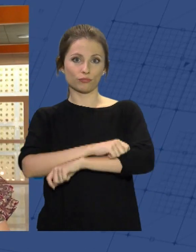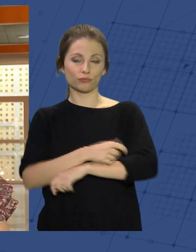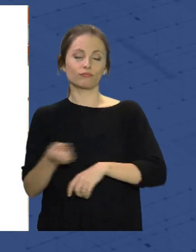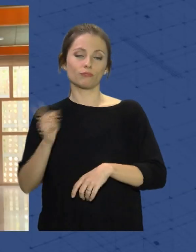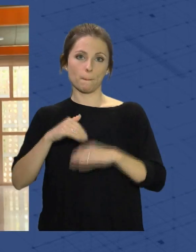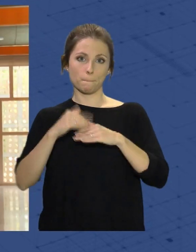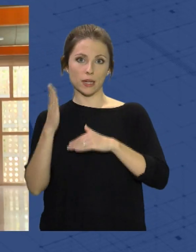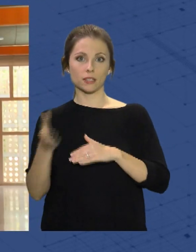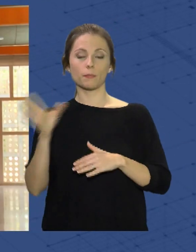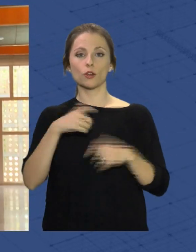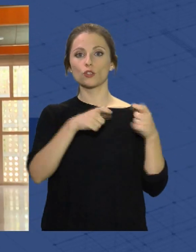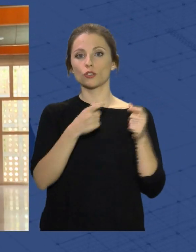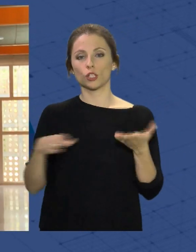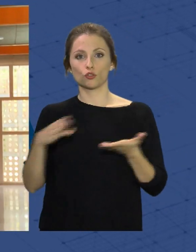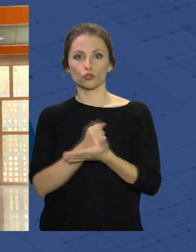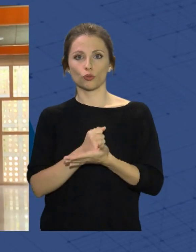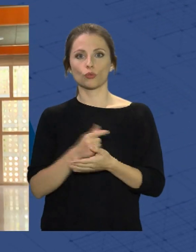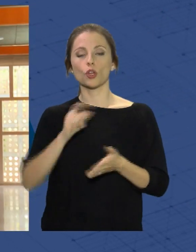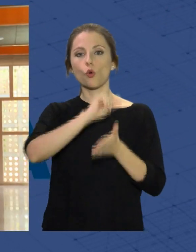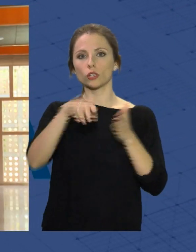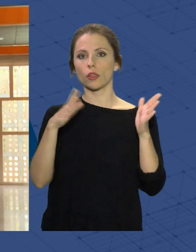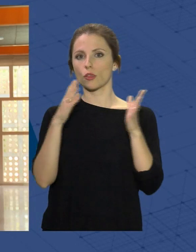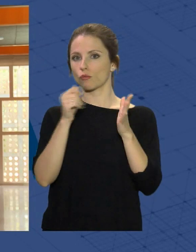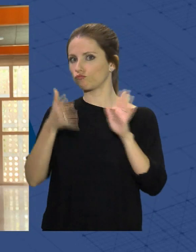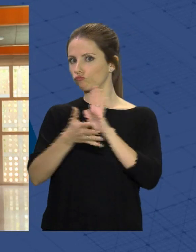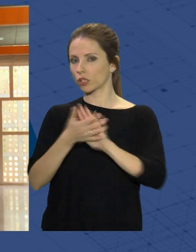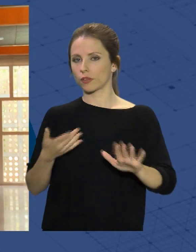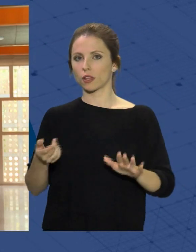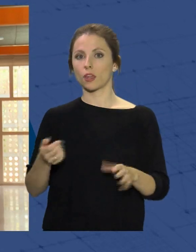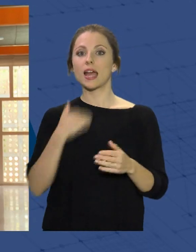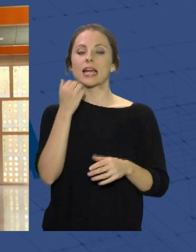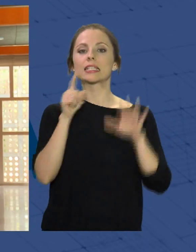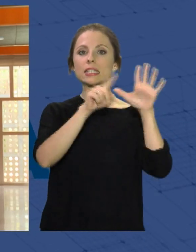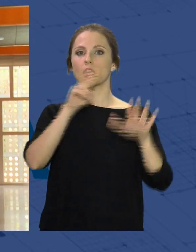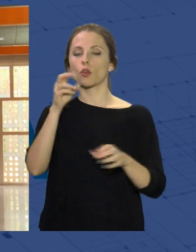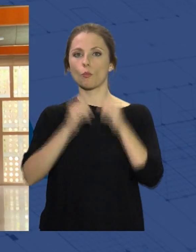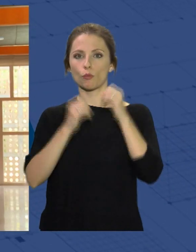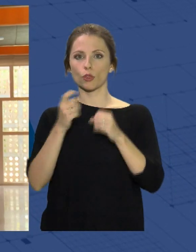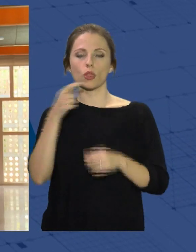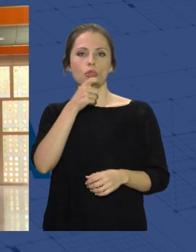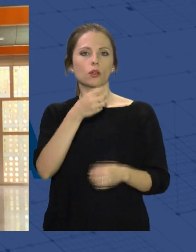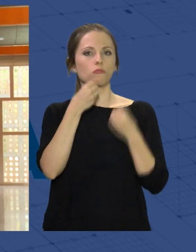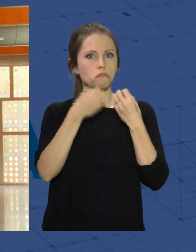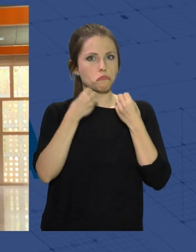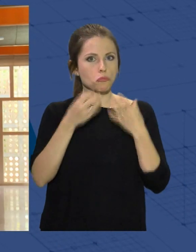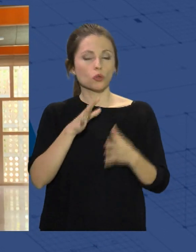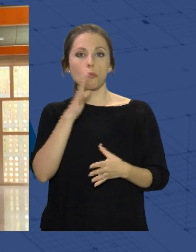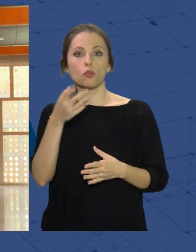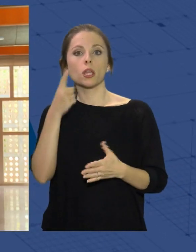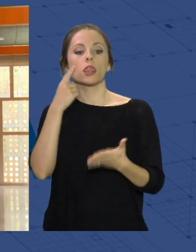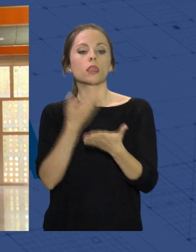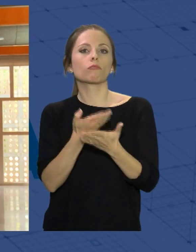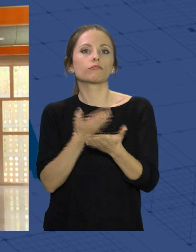los sectores y contratación indefinida. Estamos casi en un 62% y es un dato muy bueno puesto que refleja que